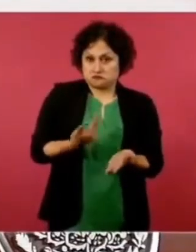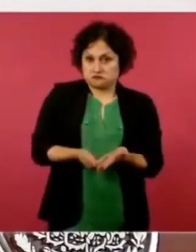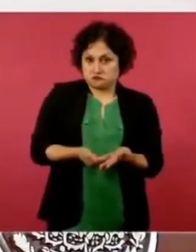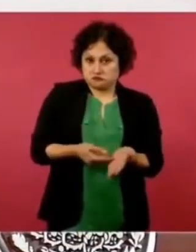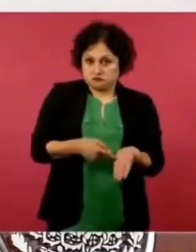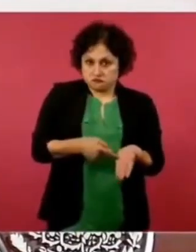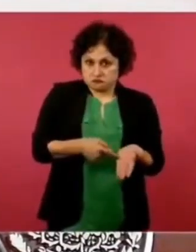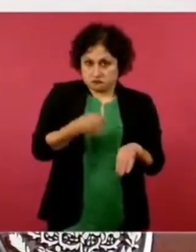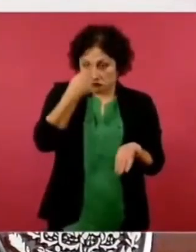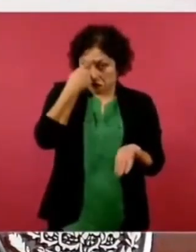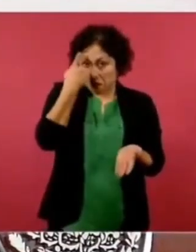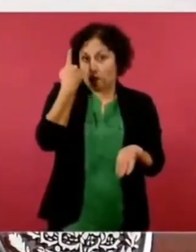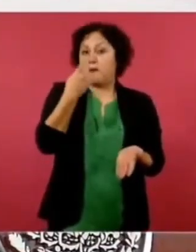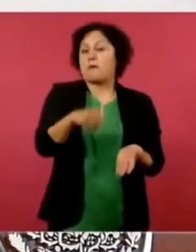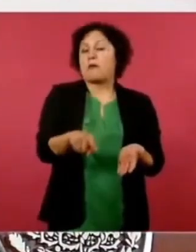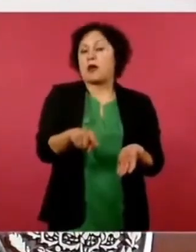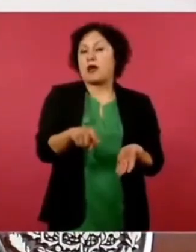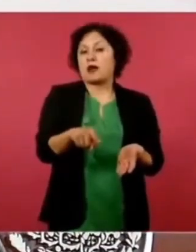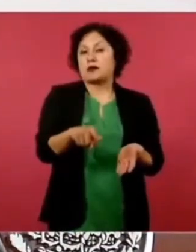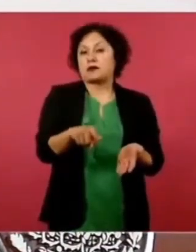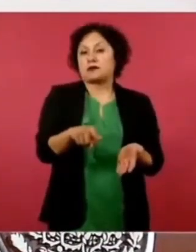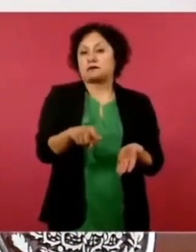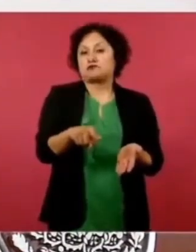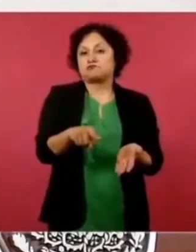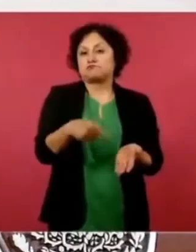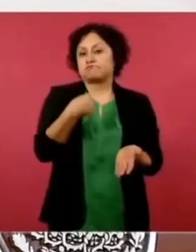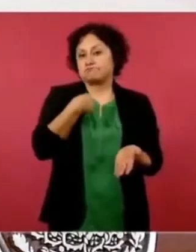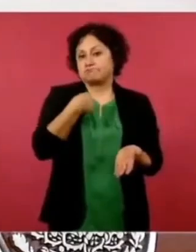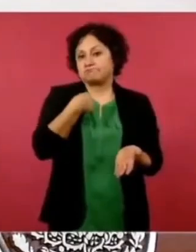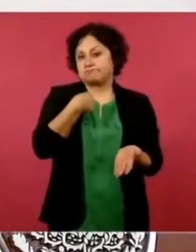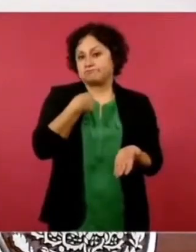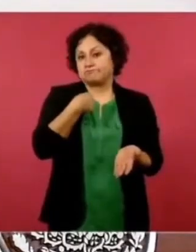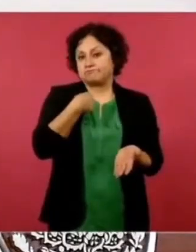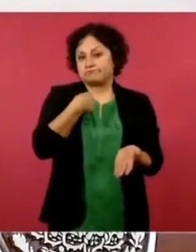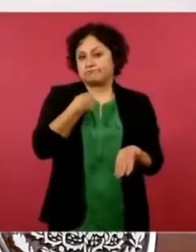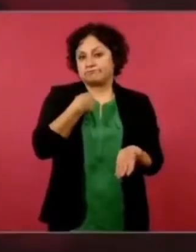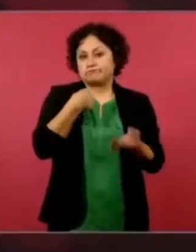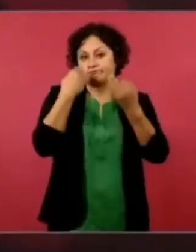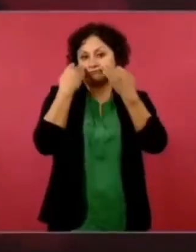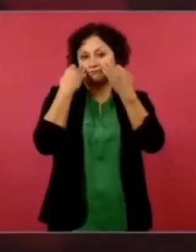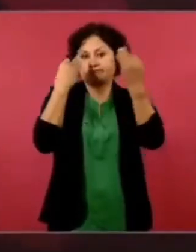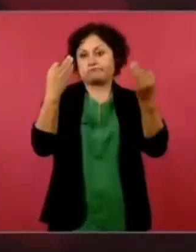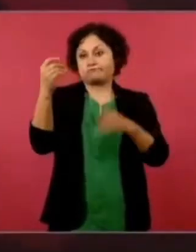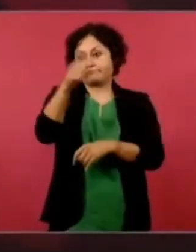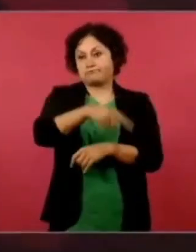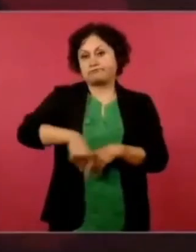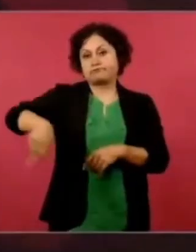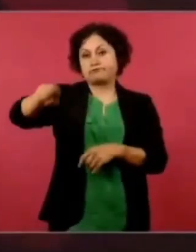sostener de que se han derechizado.